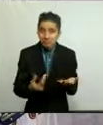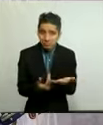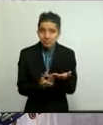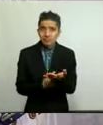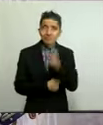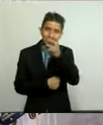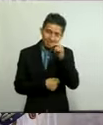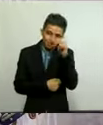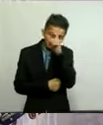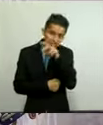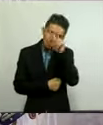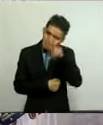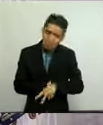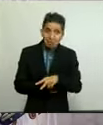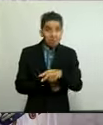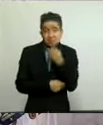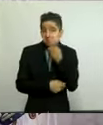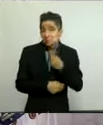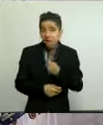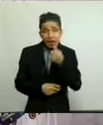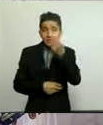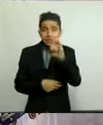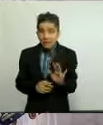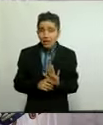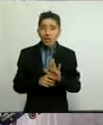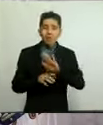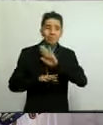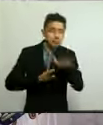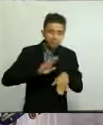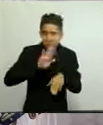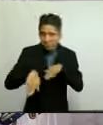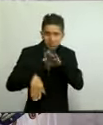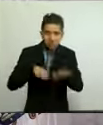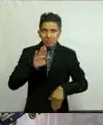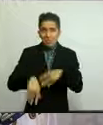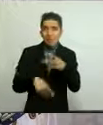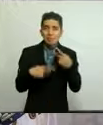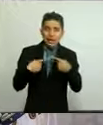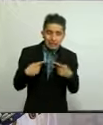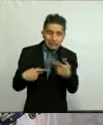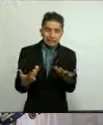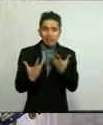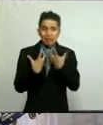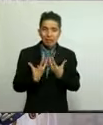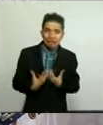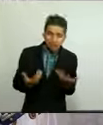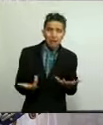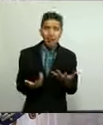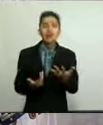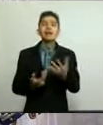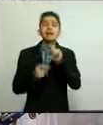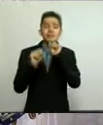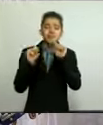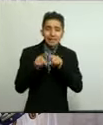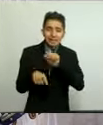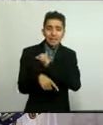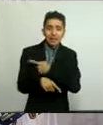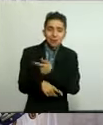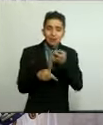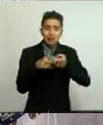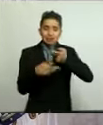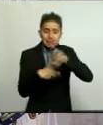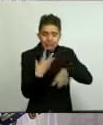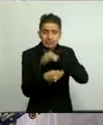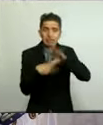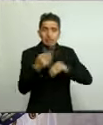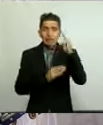difícil, duro, por las vidas perdidas, por la amenaza para la salud, por las consecuencias económicas y